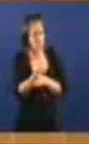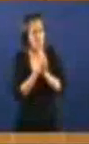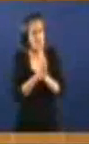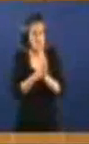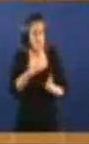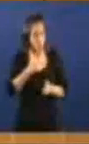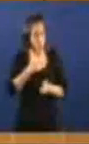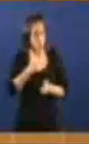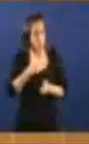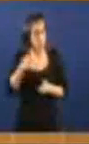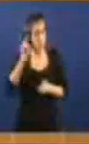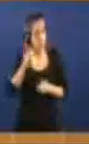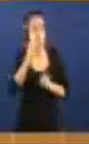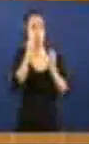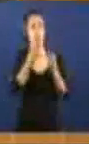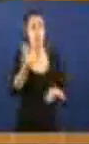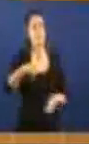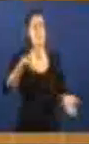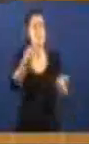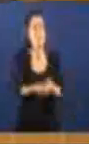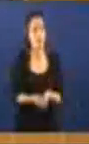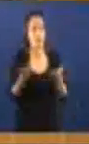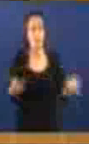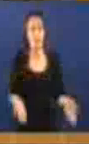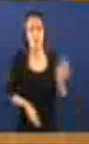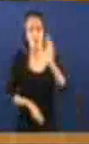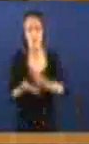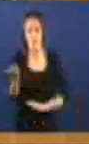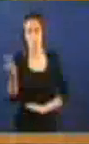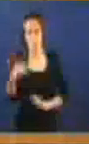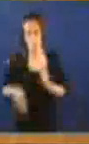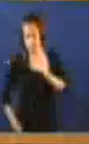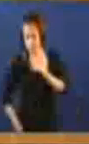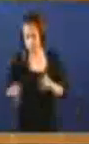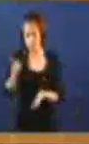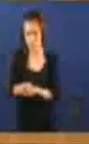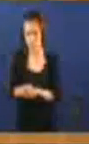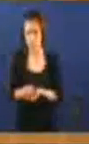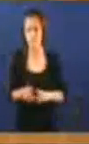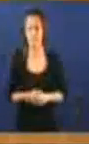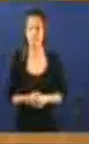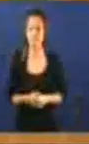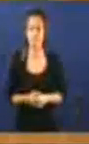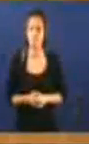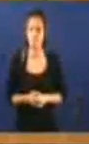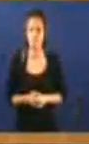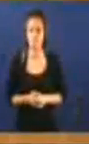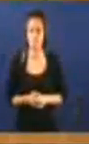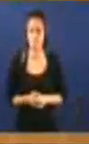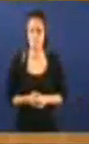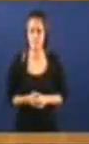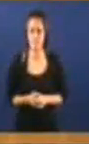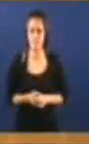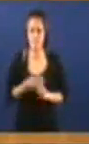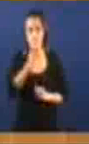gustas Che son do diñeiro Si, gostas Pois xa tes pago E polo tanto Devolvelle as moedas A O labrego Ao tabernero